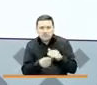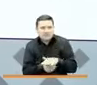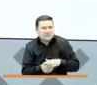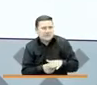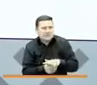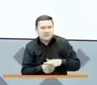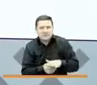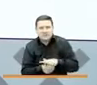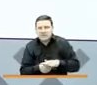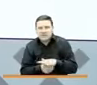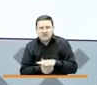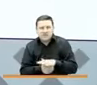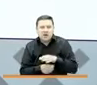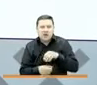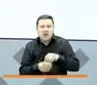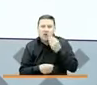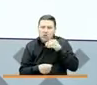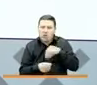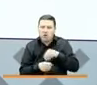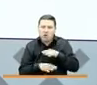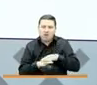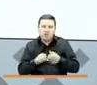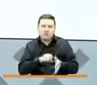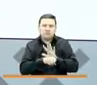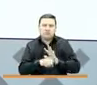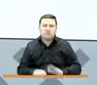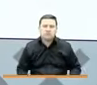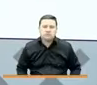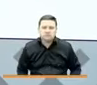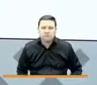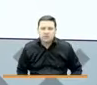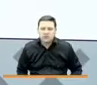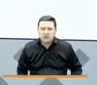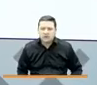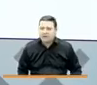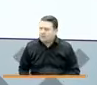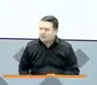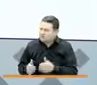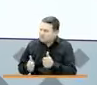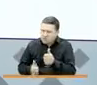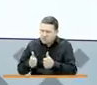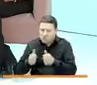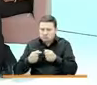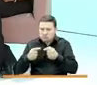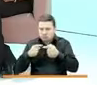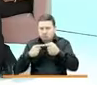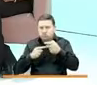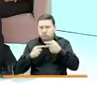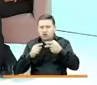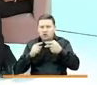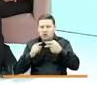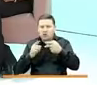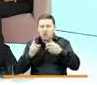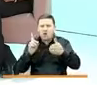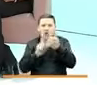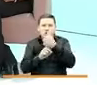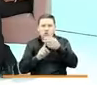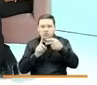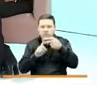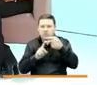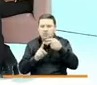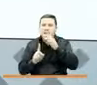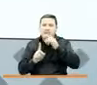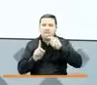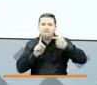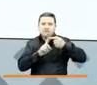que trajo a los hogares la pandemia. ¿Cuáles fueron realmente esos dos logros grandes? Yo creo que el primero fue